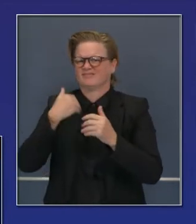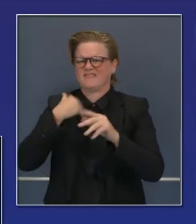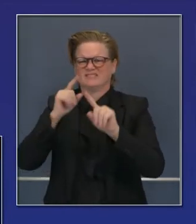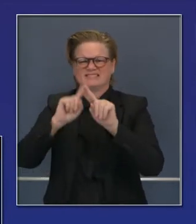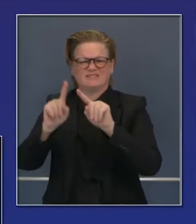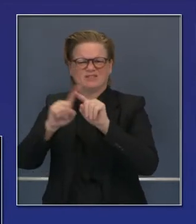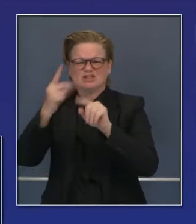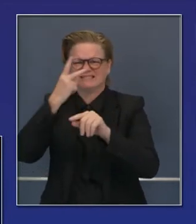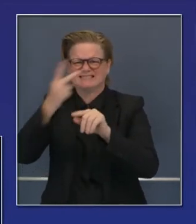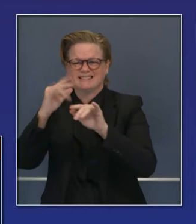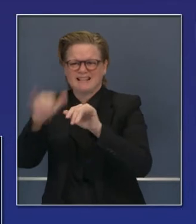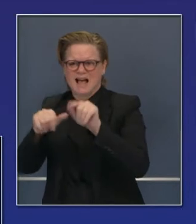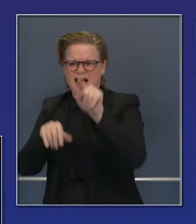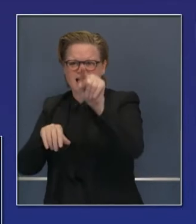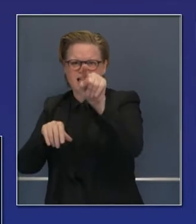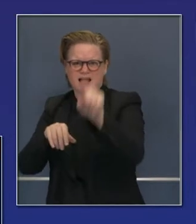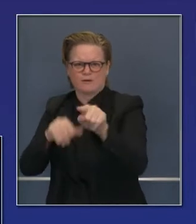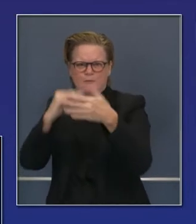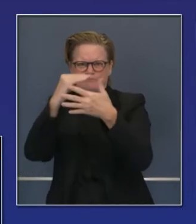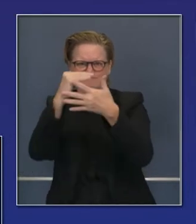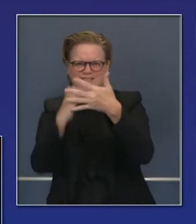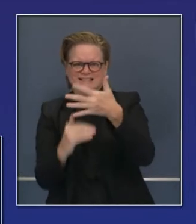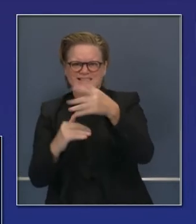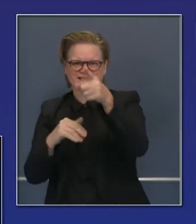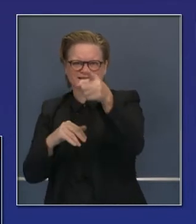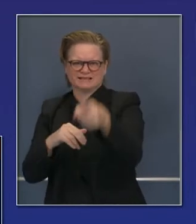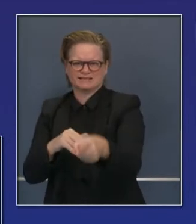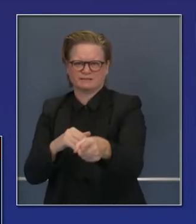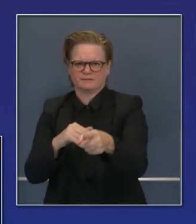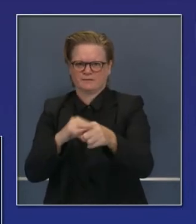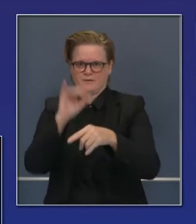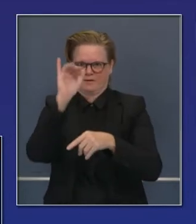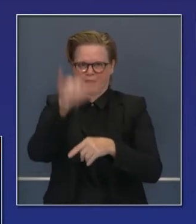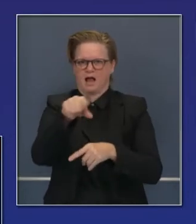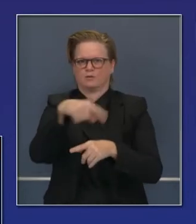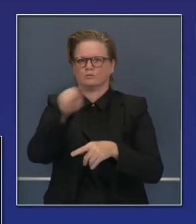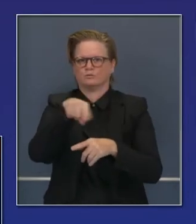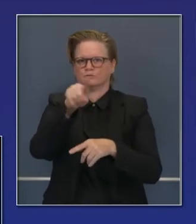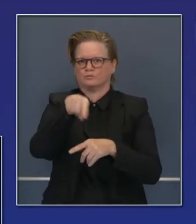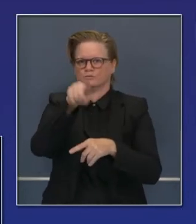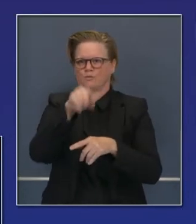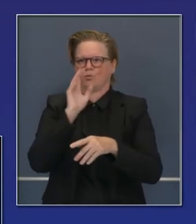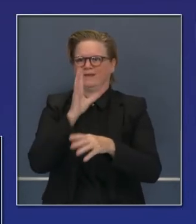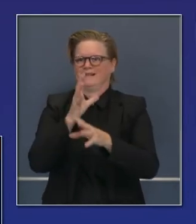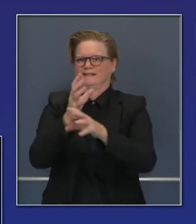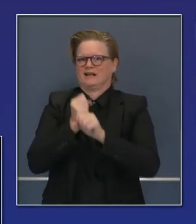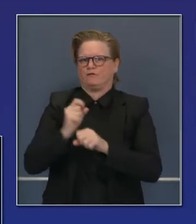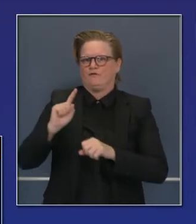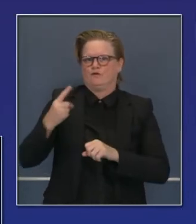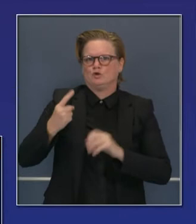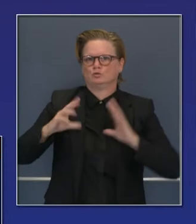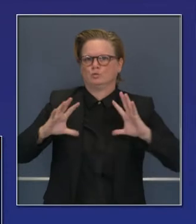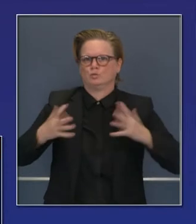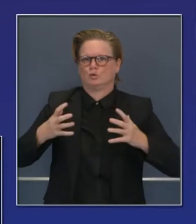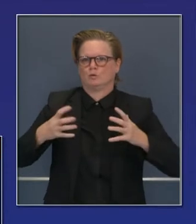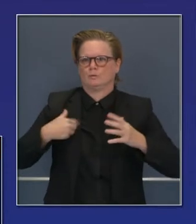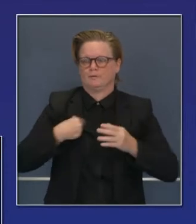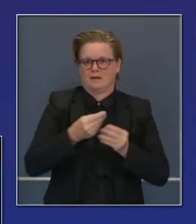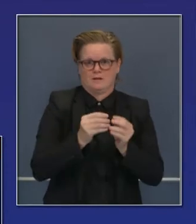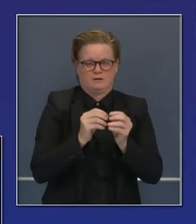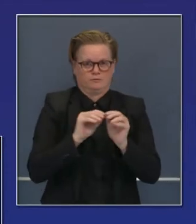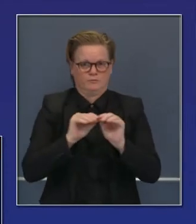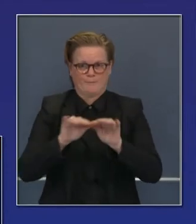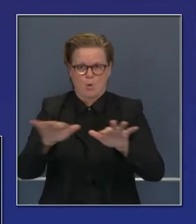diálisis. Así que así se dan una idea de estos niveles en cuanto a cuáles son las prioridades de distribución